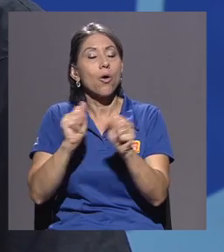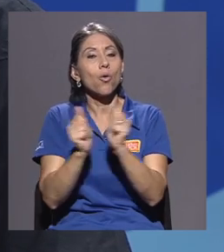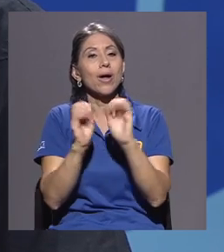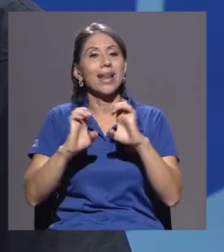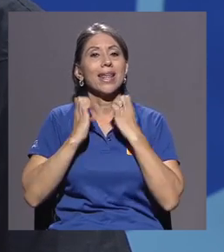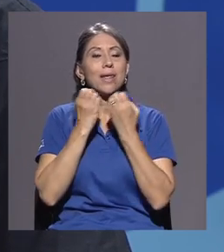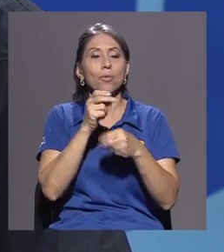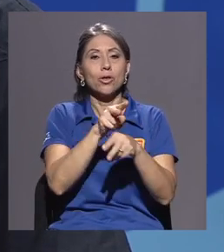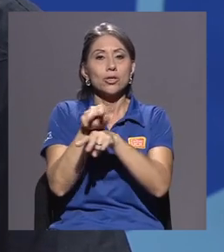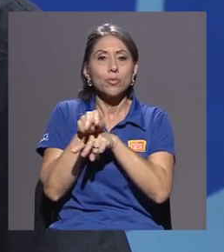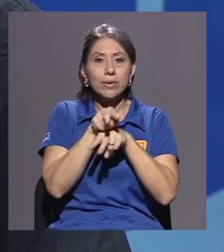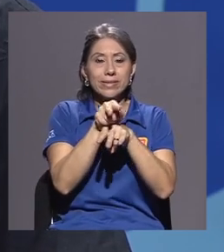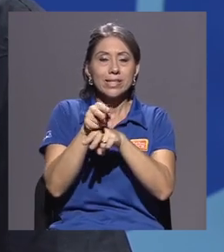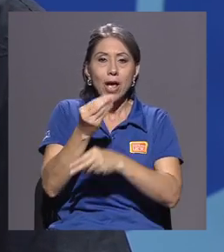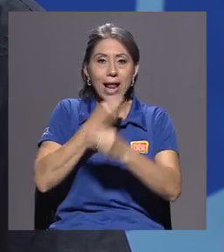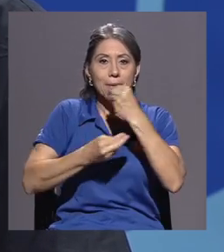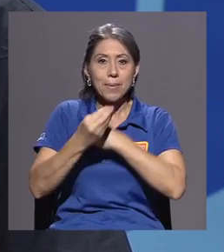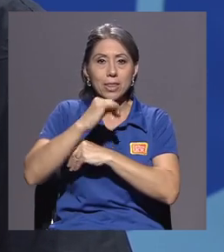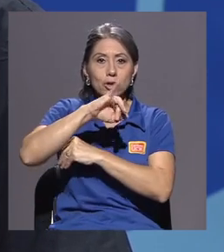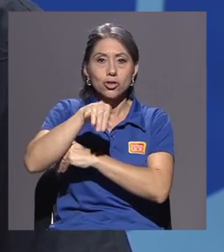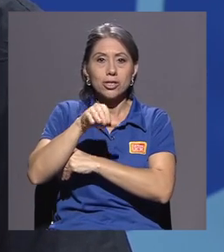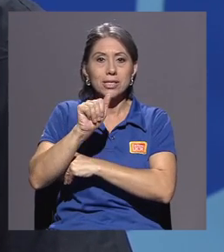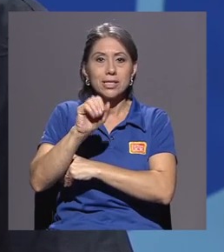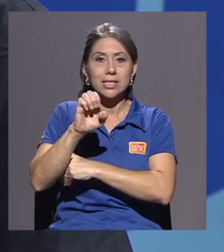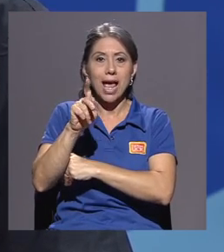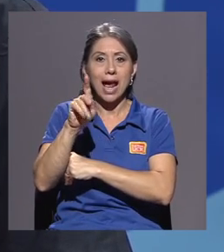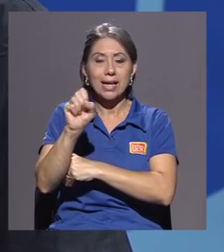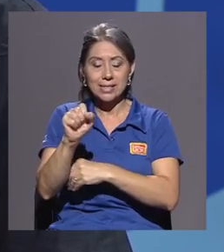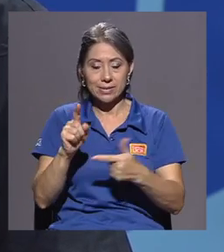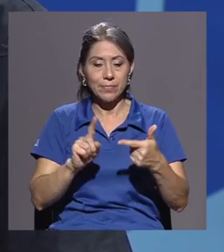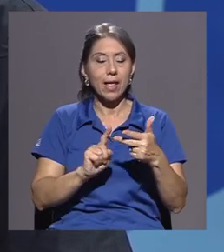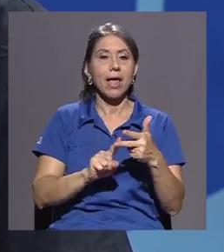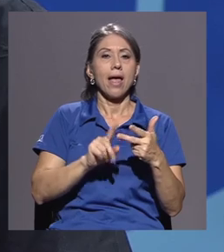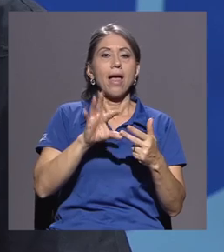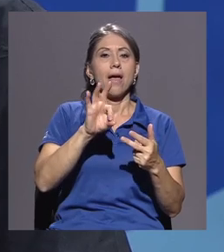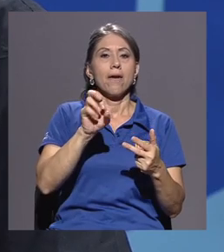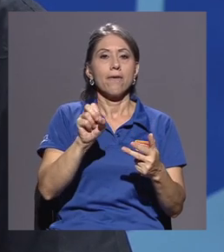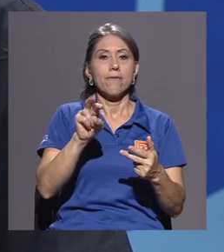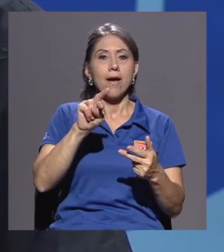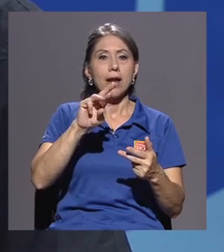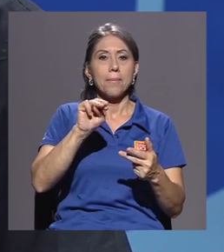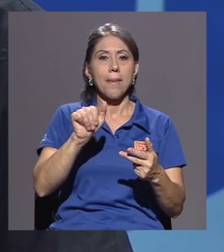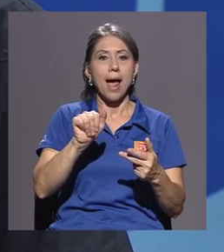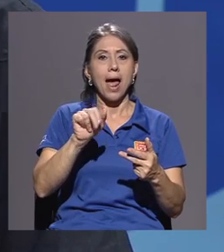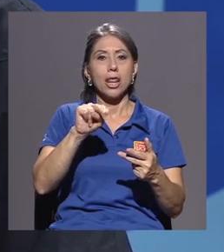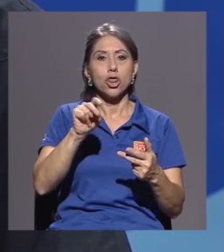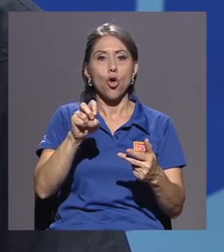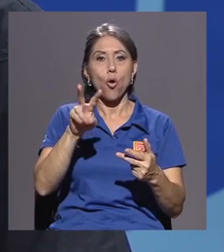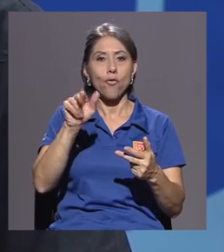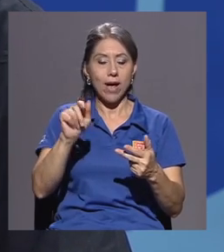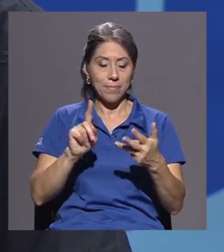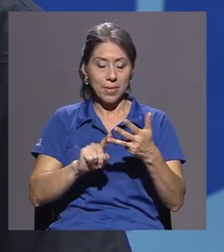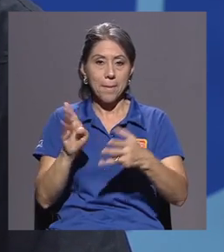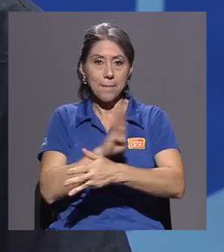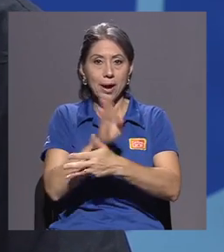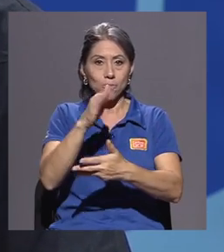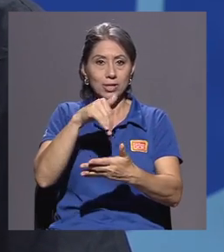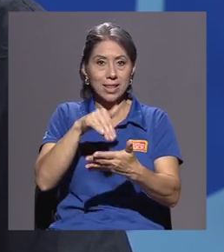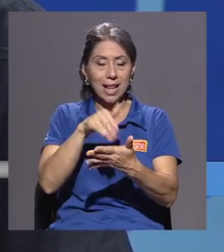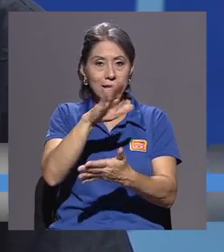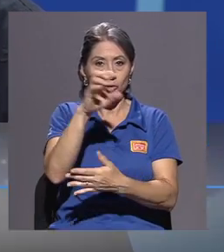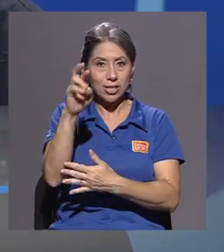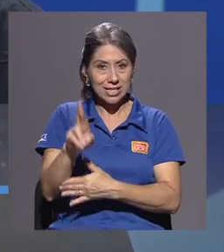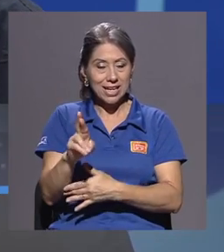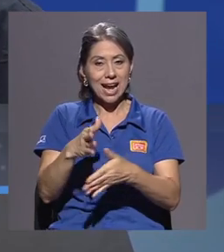de supervisión de alimentos YACS, con Farmanova. Hemos trabajado con el Banco Central de Costa Rica que nos ha pedido